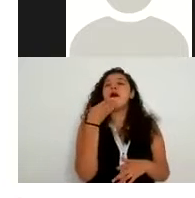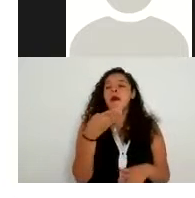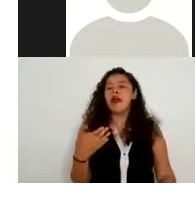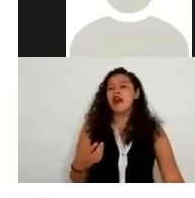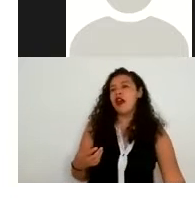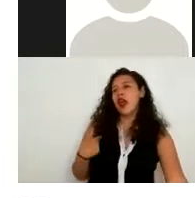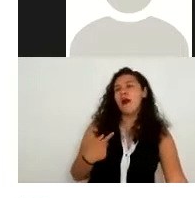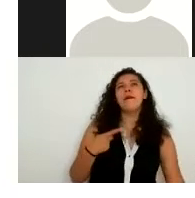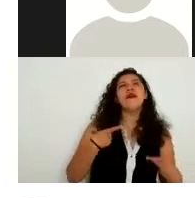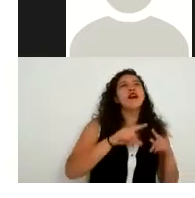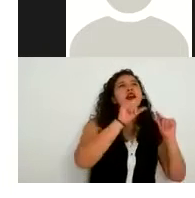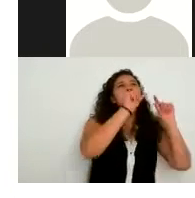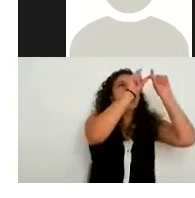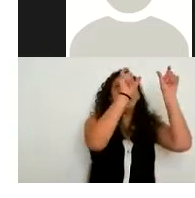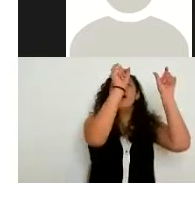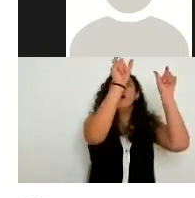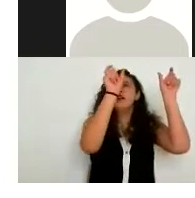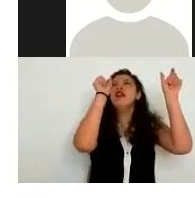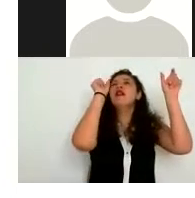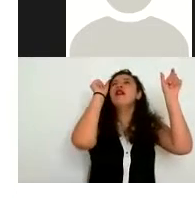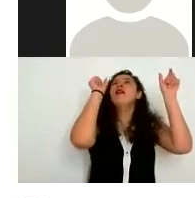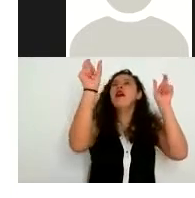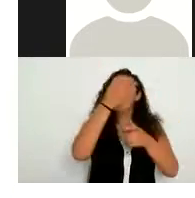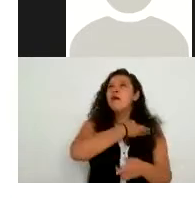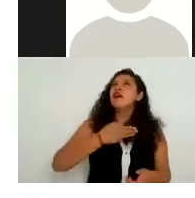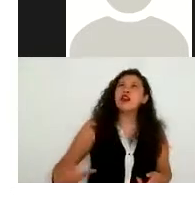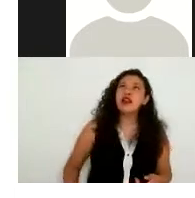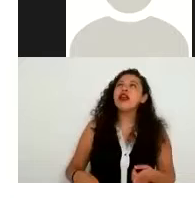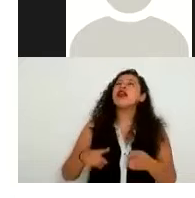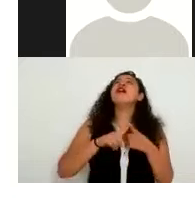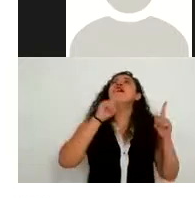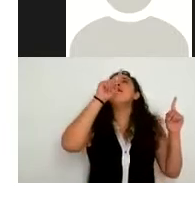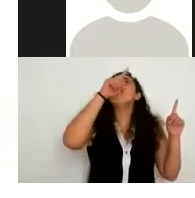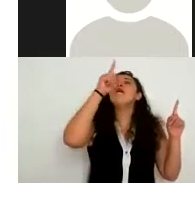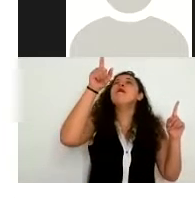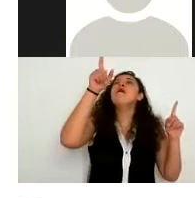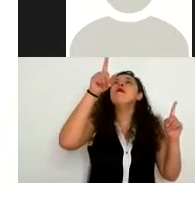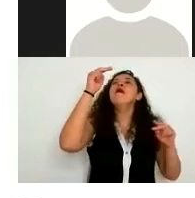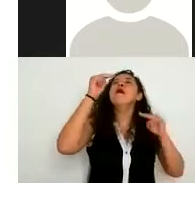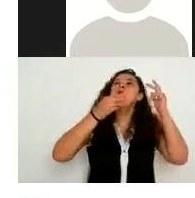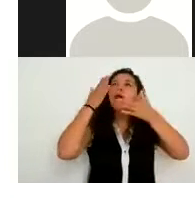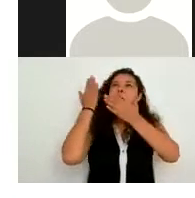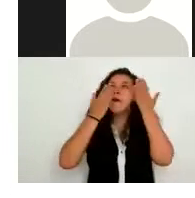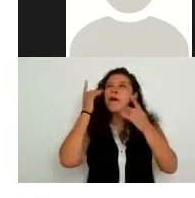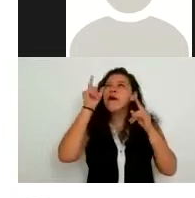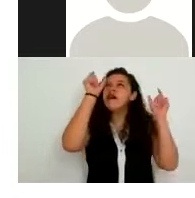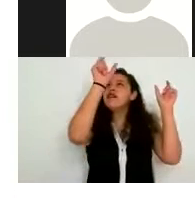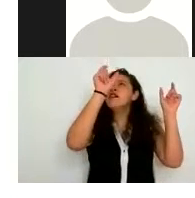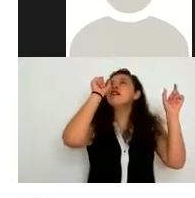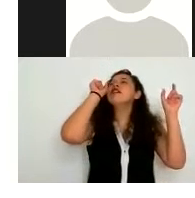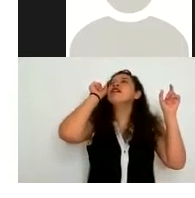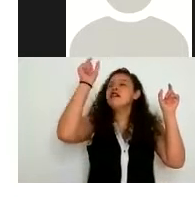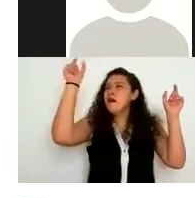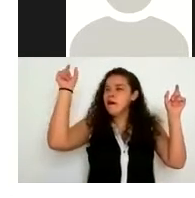tengo la edad en domicilio en su grado académico o padecimiento de salud o